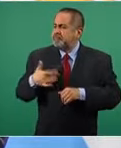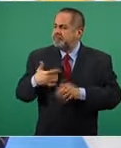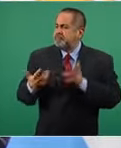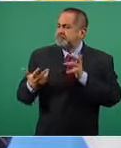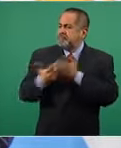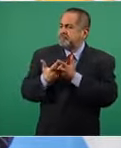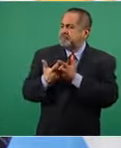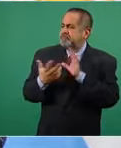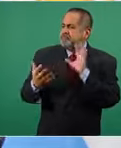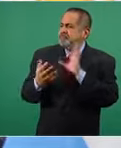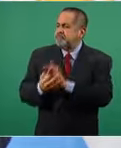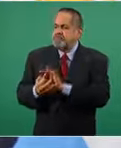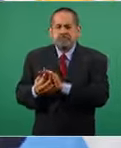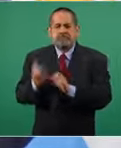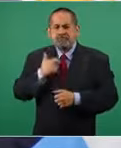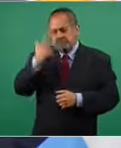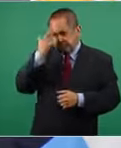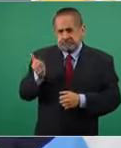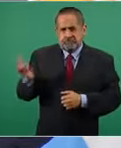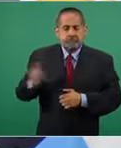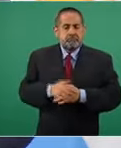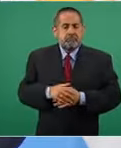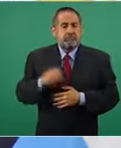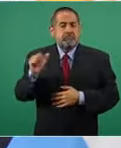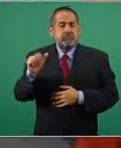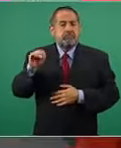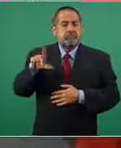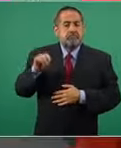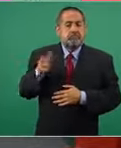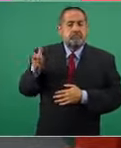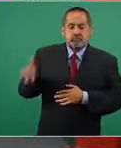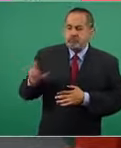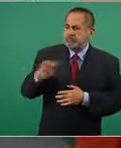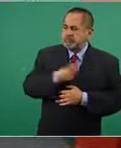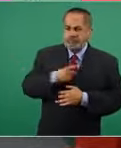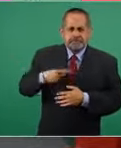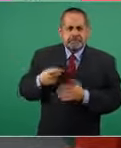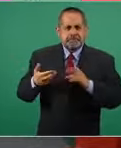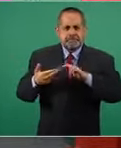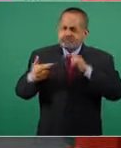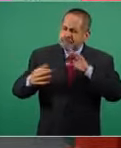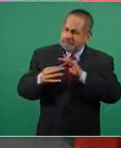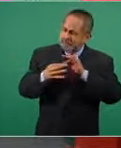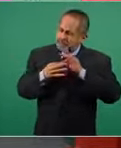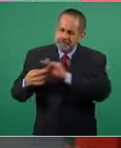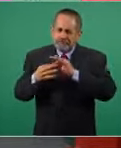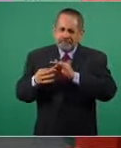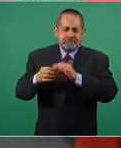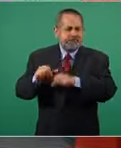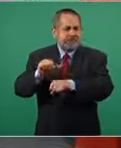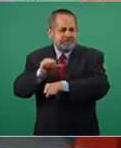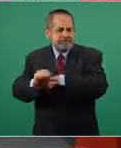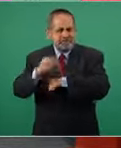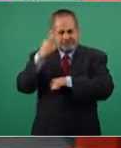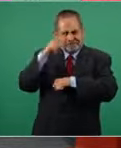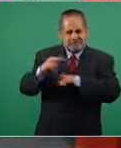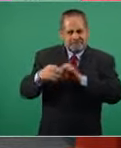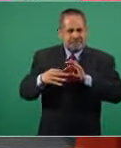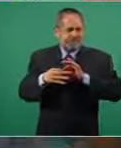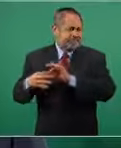Y siento que es el deber de Andrés Manuel y mío profundizar los lazos de Argentina mucho más allá